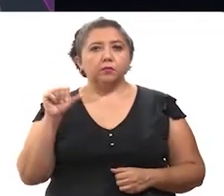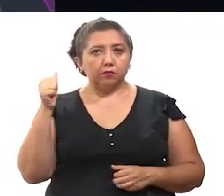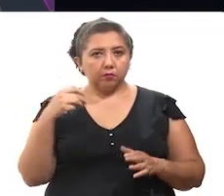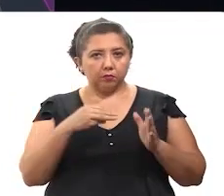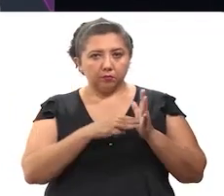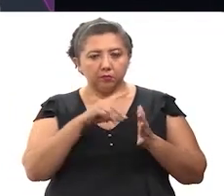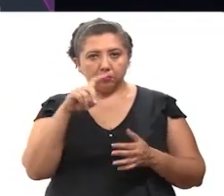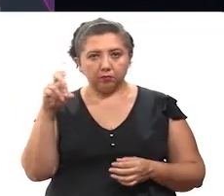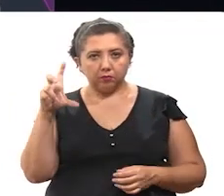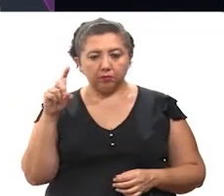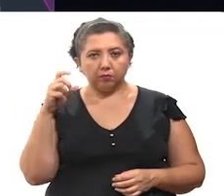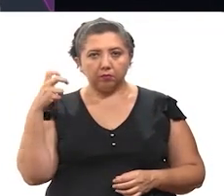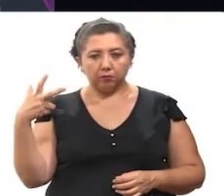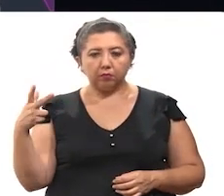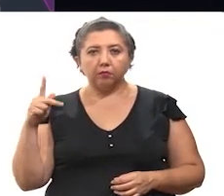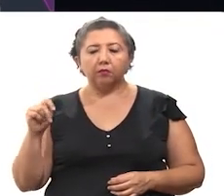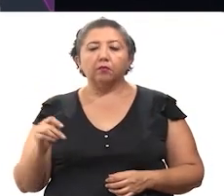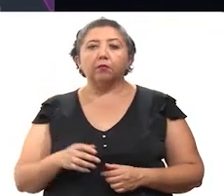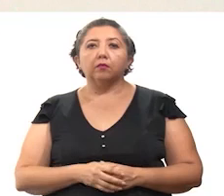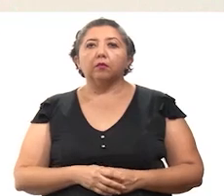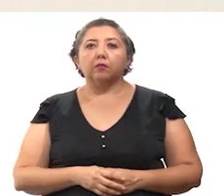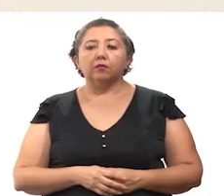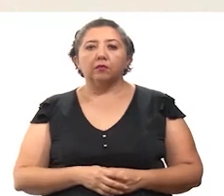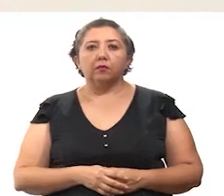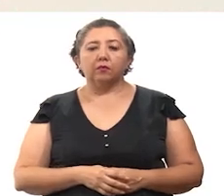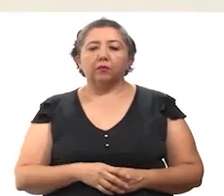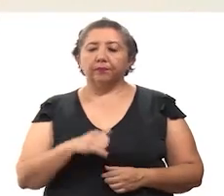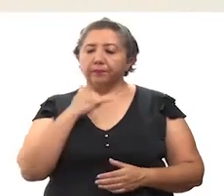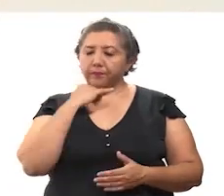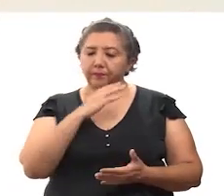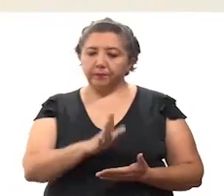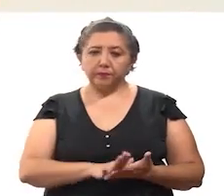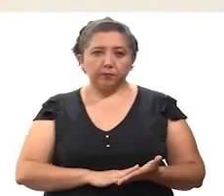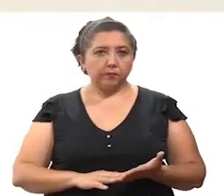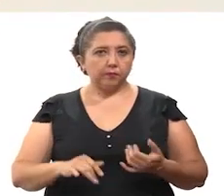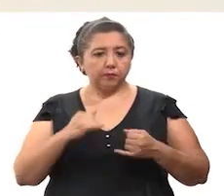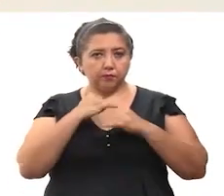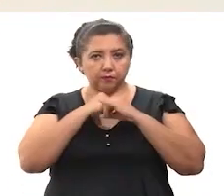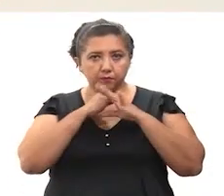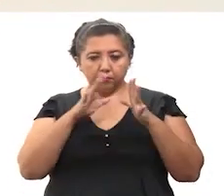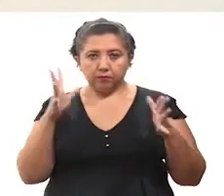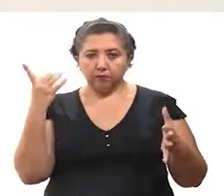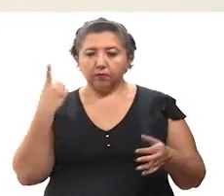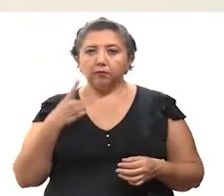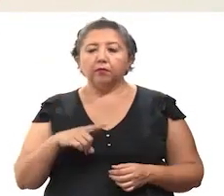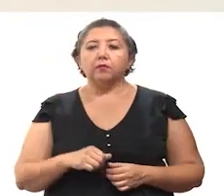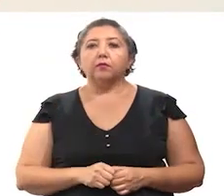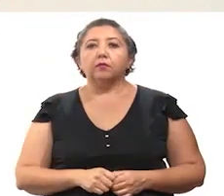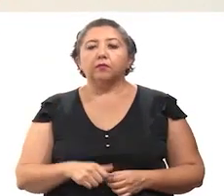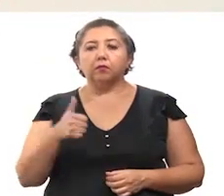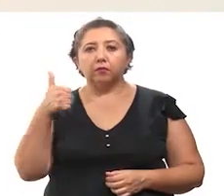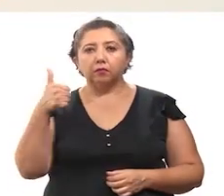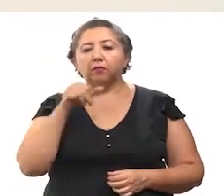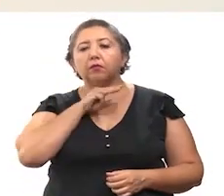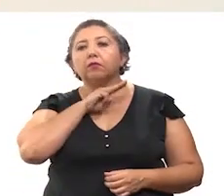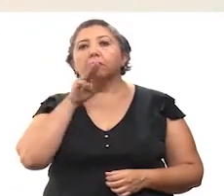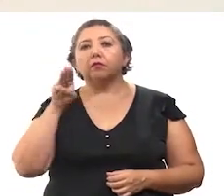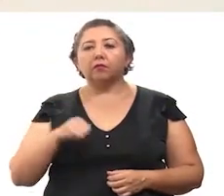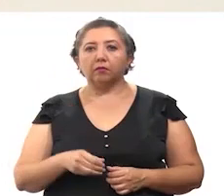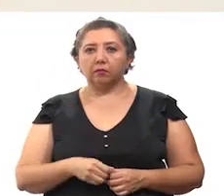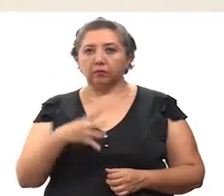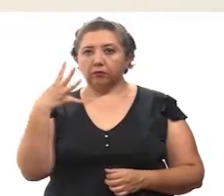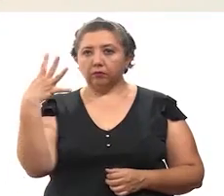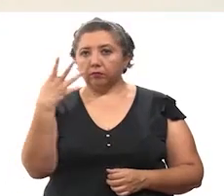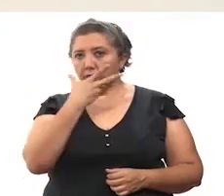11,138 en la zona poniente. Lamentablemente, en este parte médico informamos de seis fallecimientos,